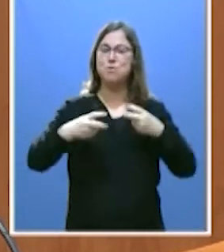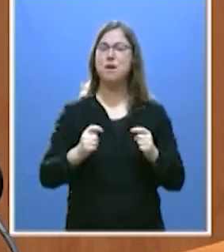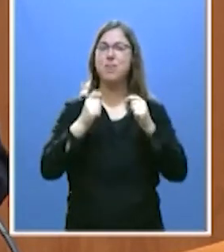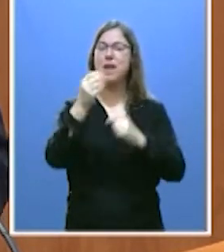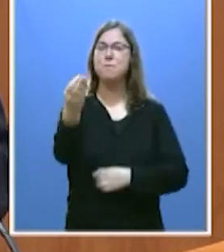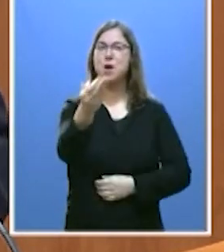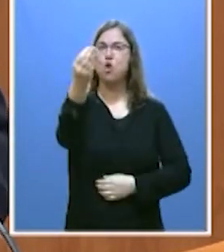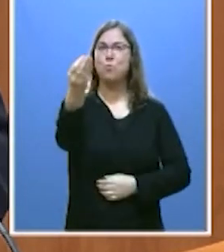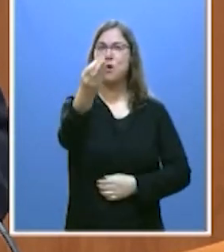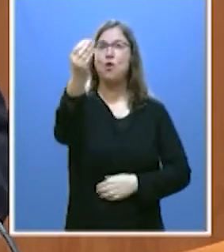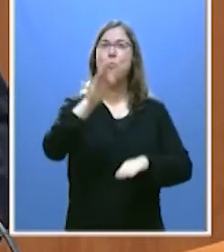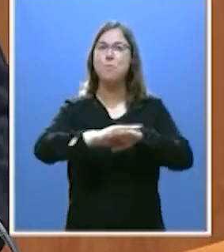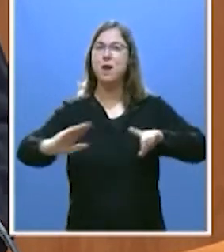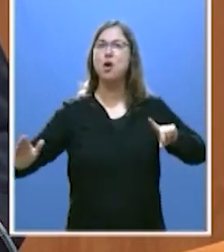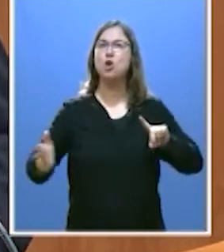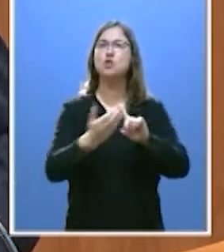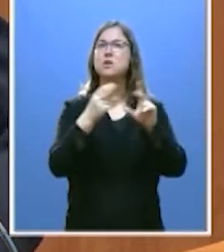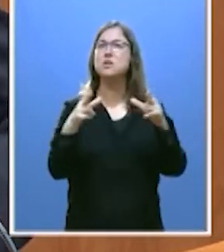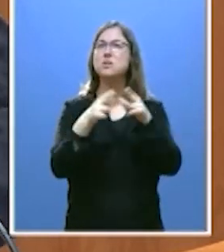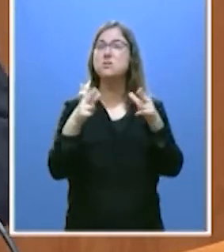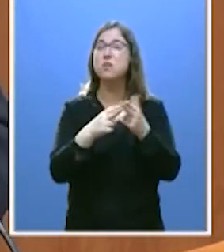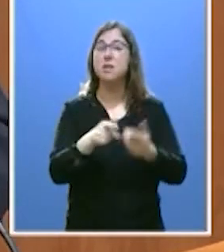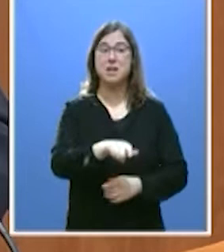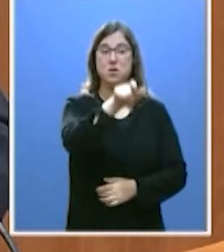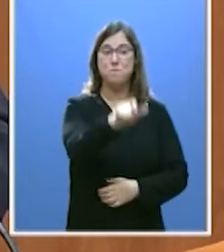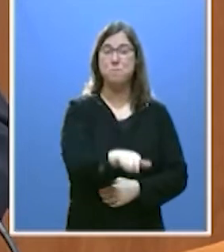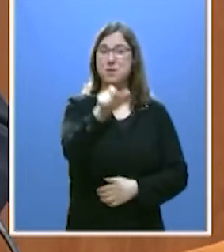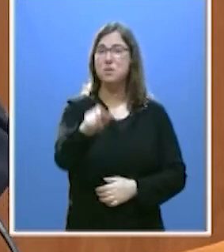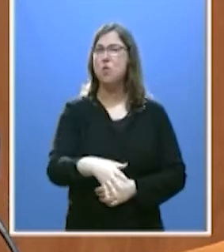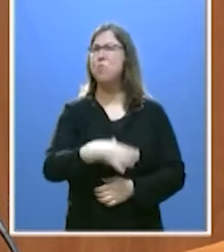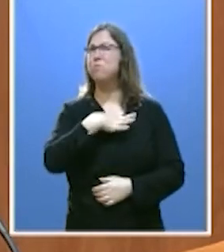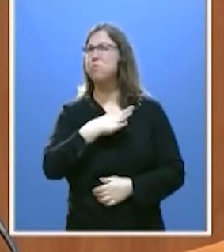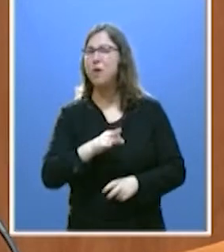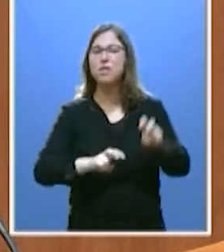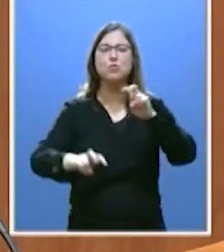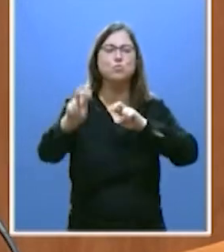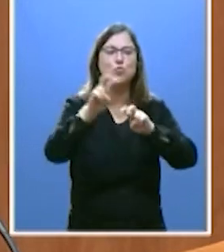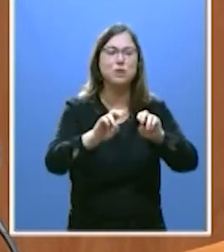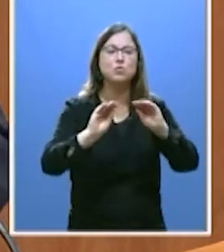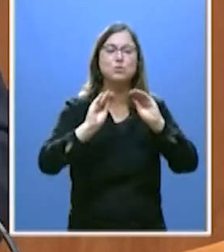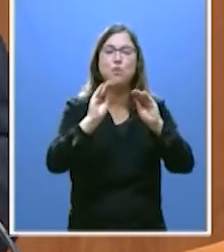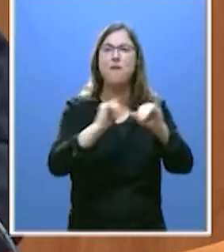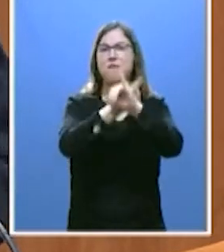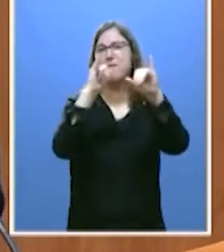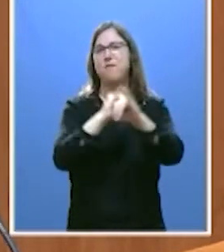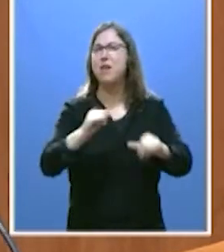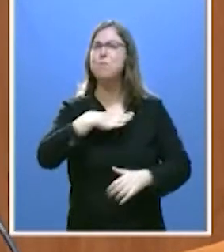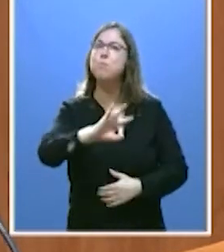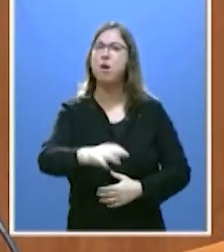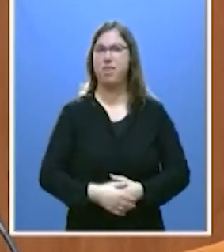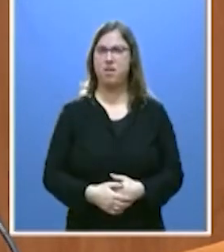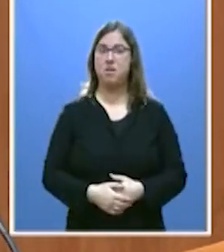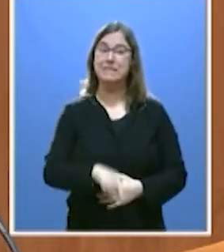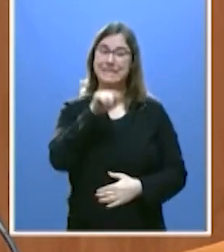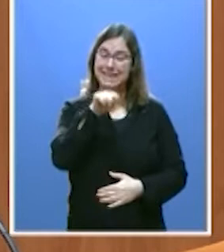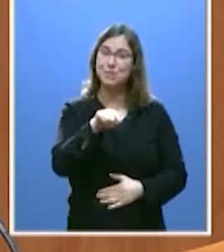para lograr una sociedad donde los individuos puedan buscar su felicidad. En esto consiste